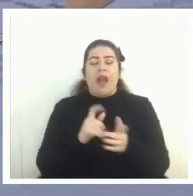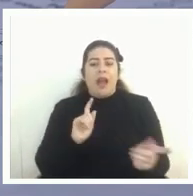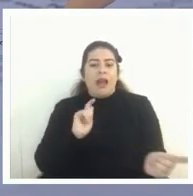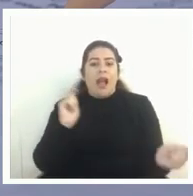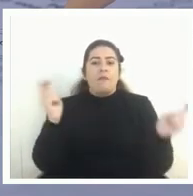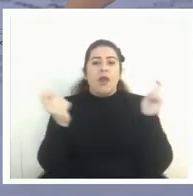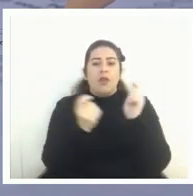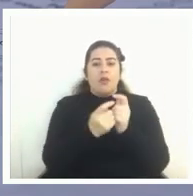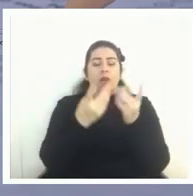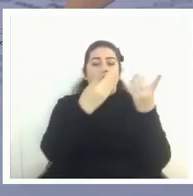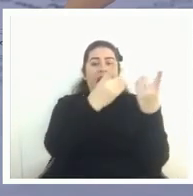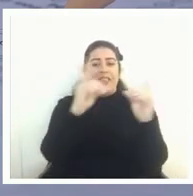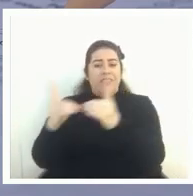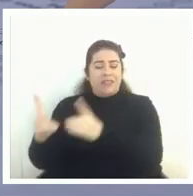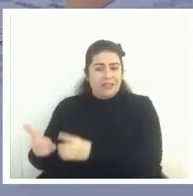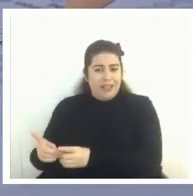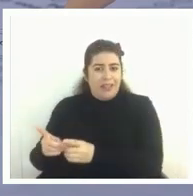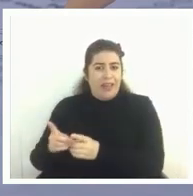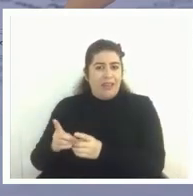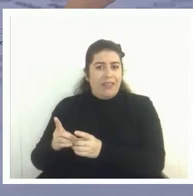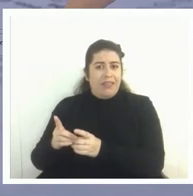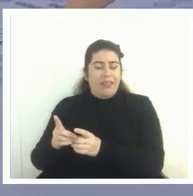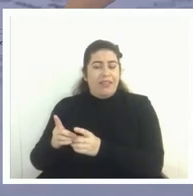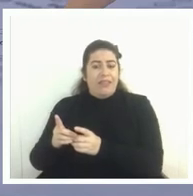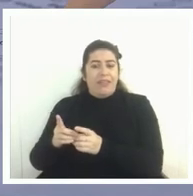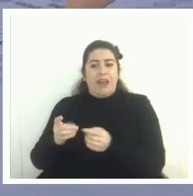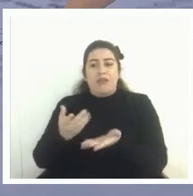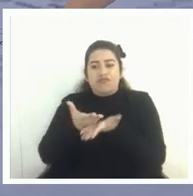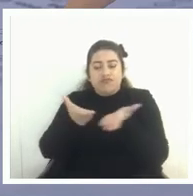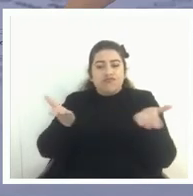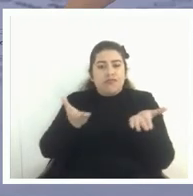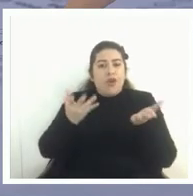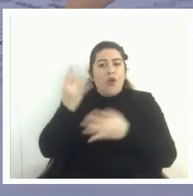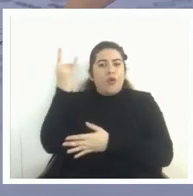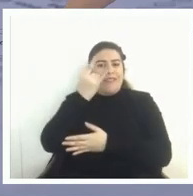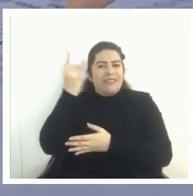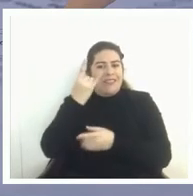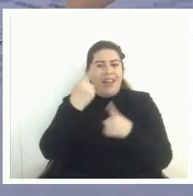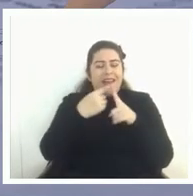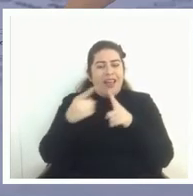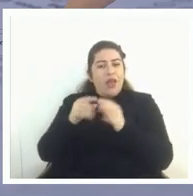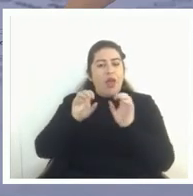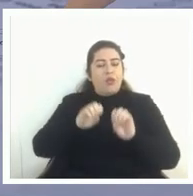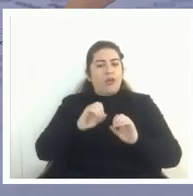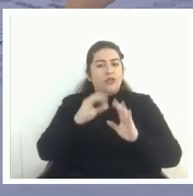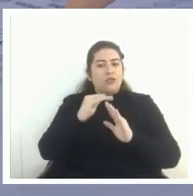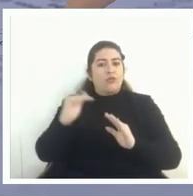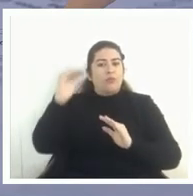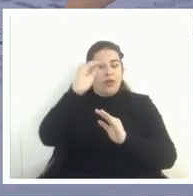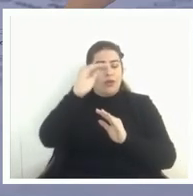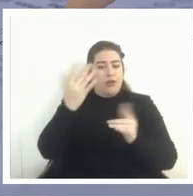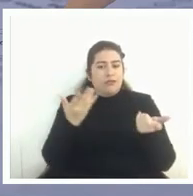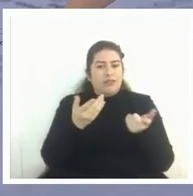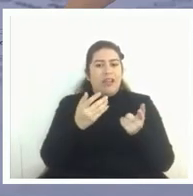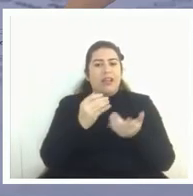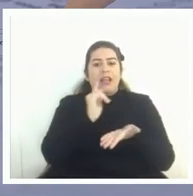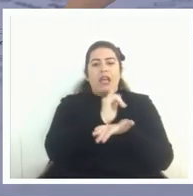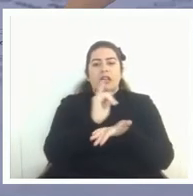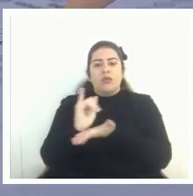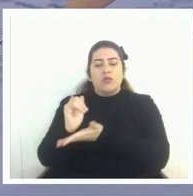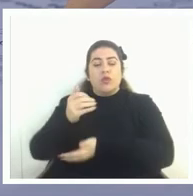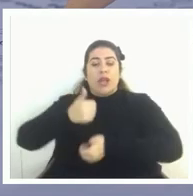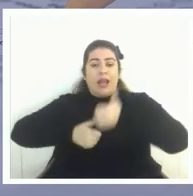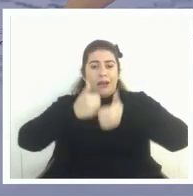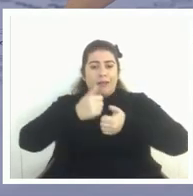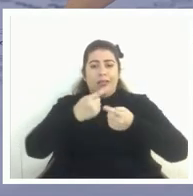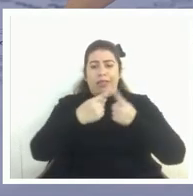tanto de la oferta educativa superior universitaria superior tanto en instituciones como en carreras y